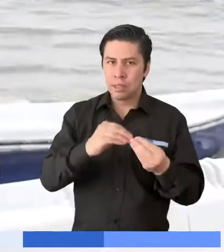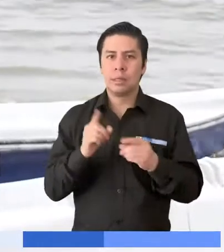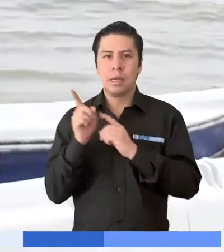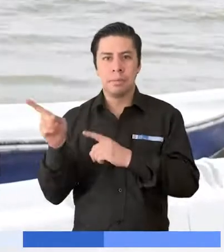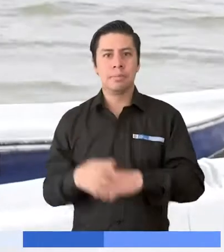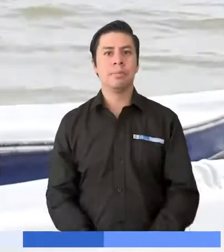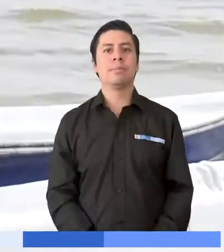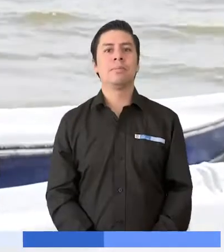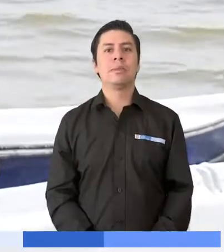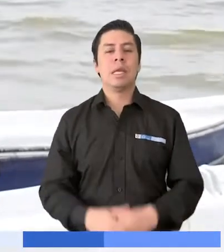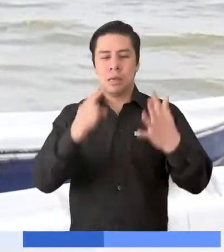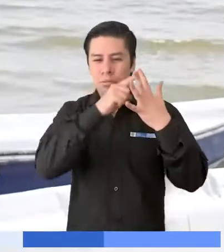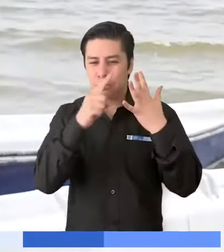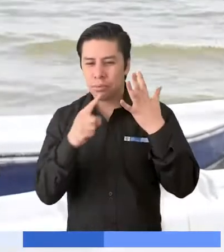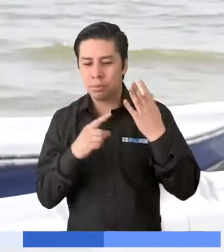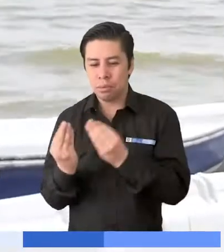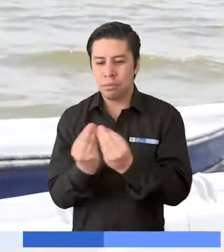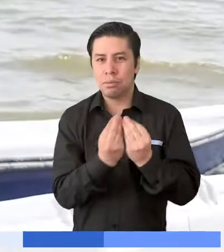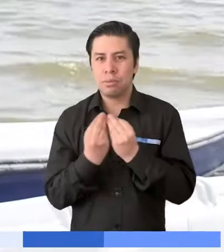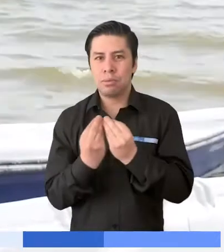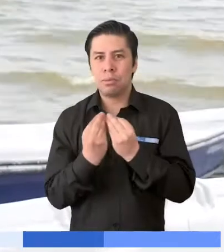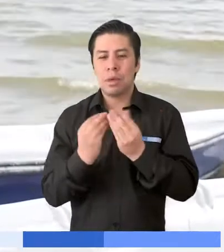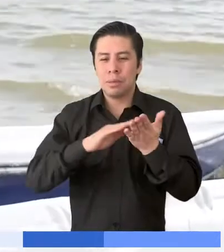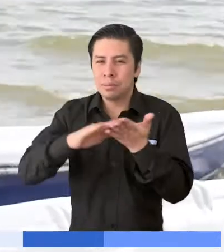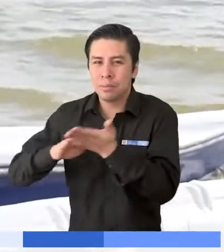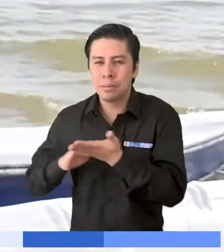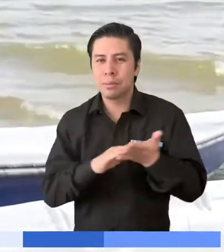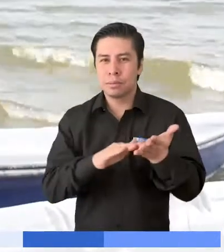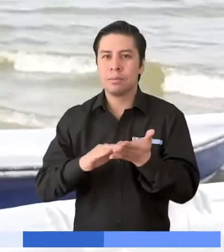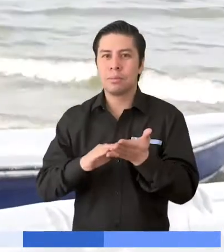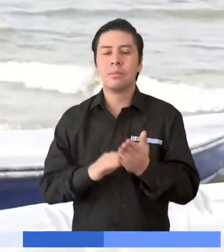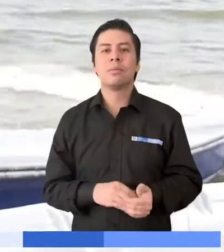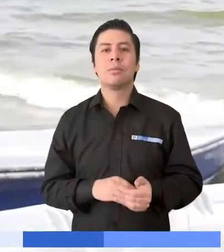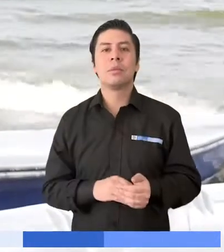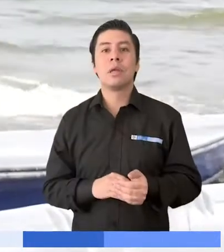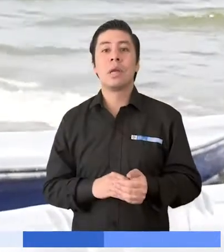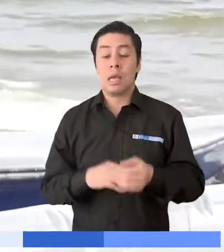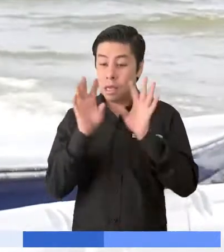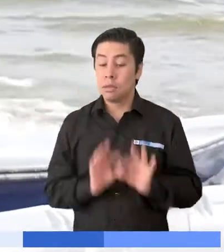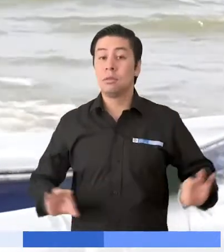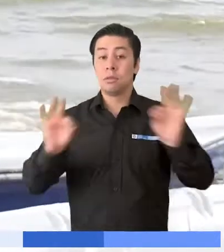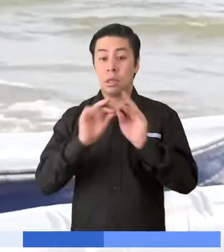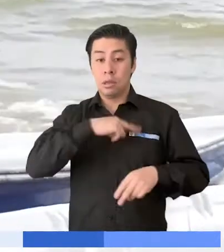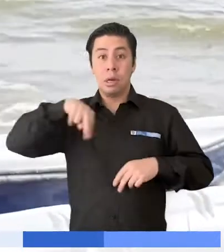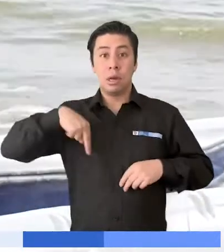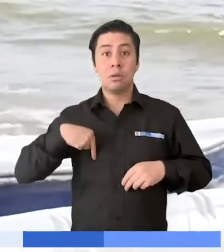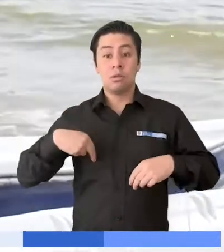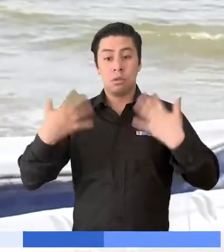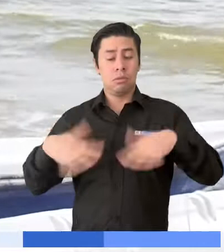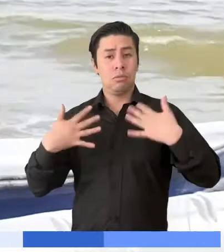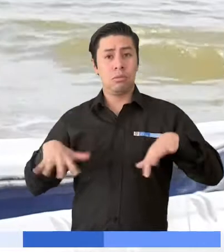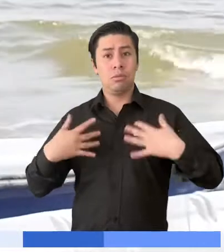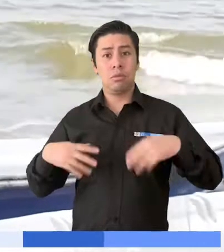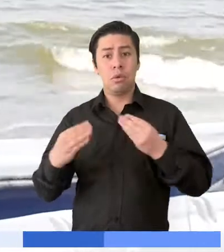para el Consejo Comunitario de la Cuenca del Río Cacarica. Es muy importante para nosotros y satisfactorio